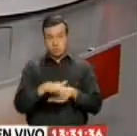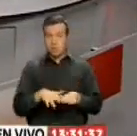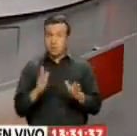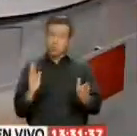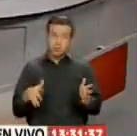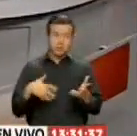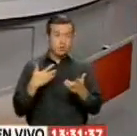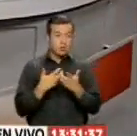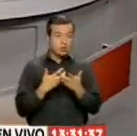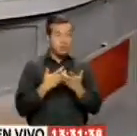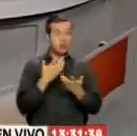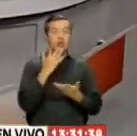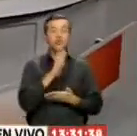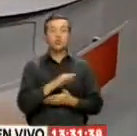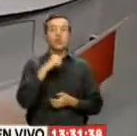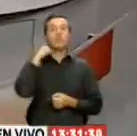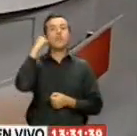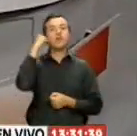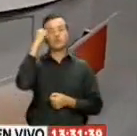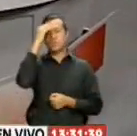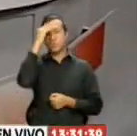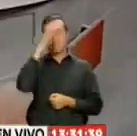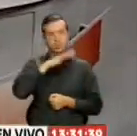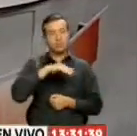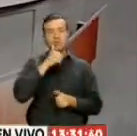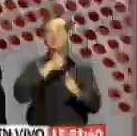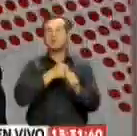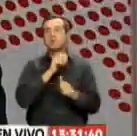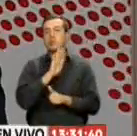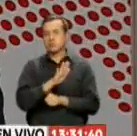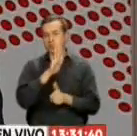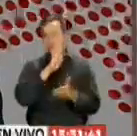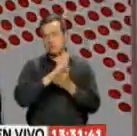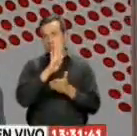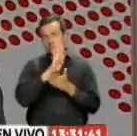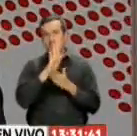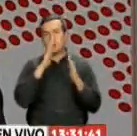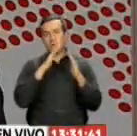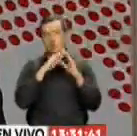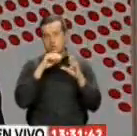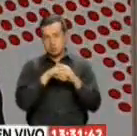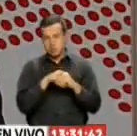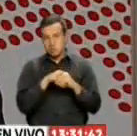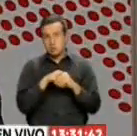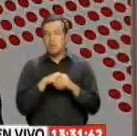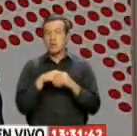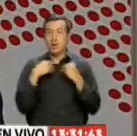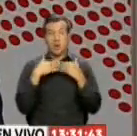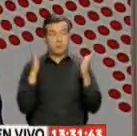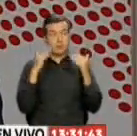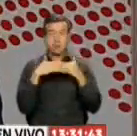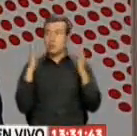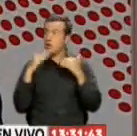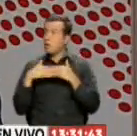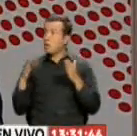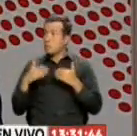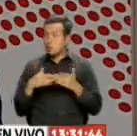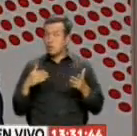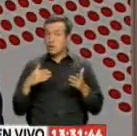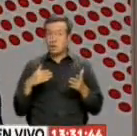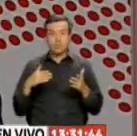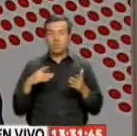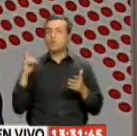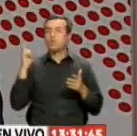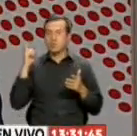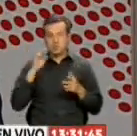Es el derecho A una educación En este caso Cerca a la casa No vamos a reabrir Ninguna escuela Si no es con la